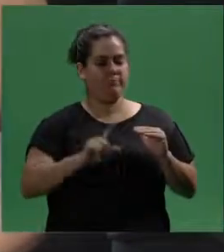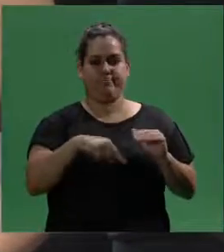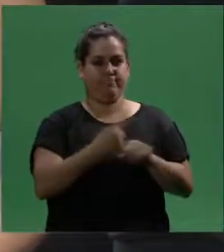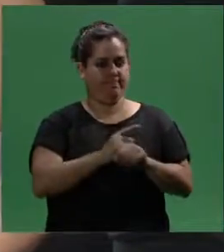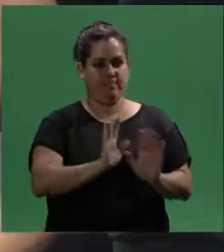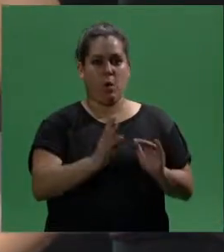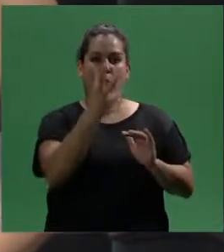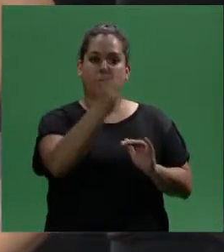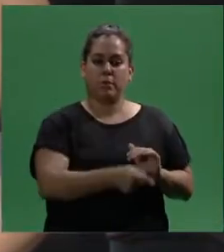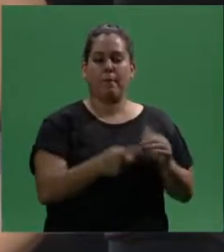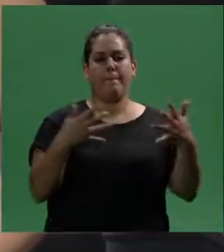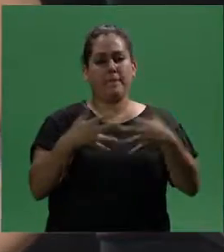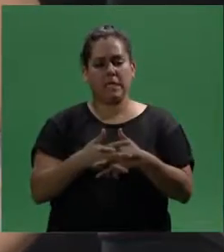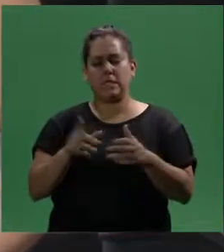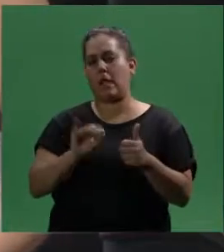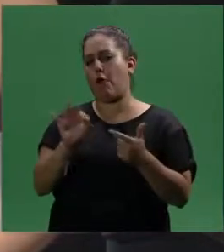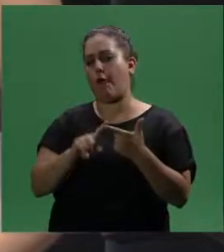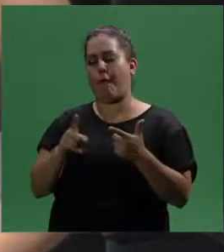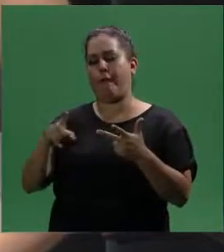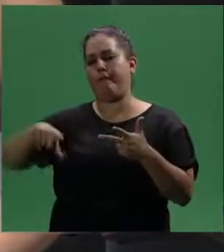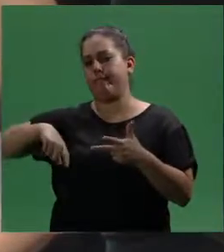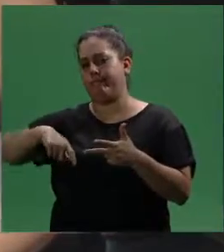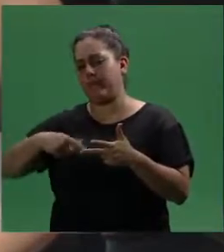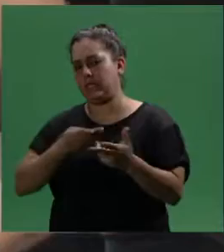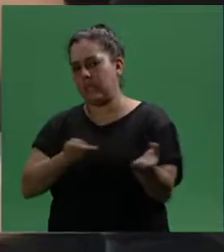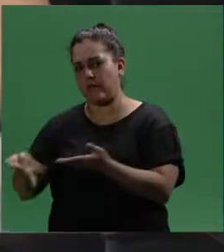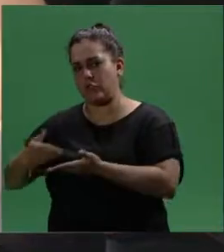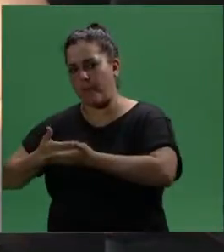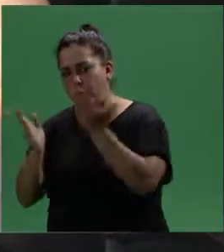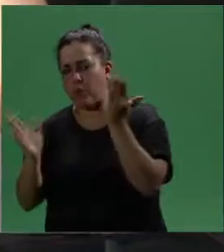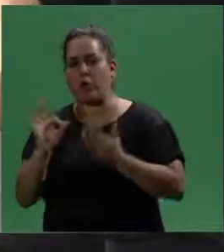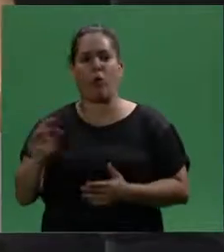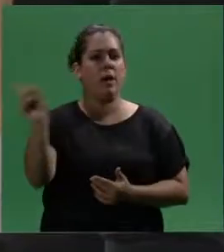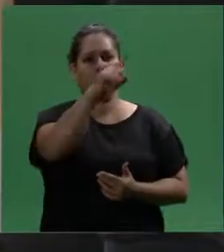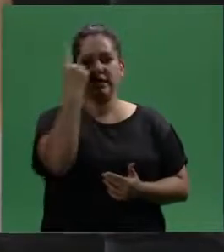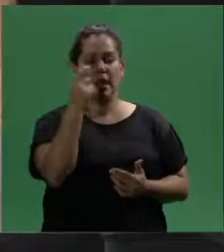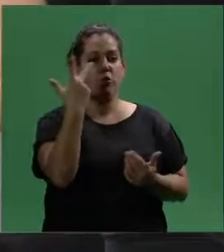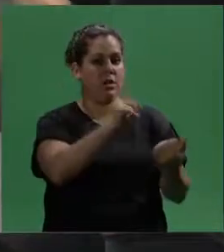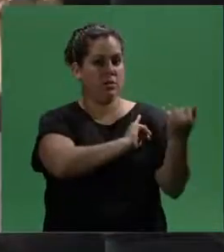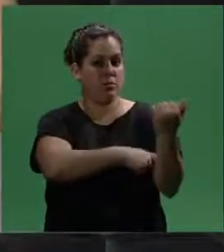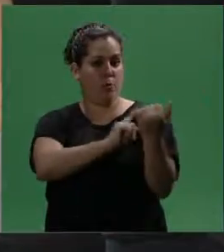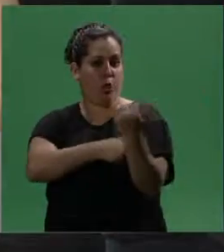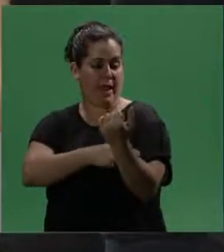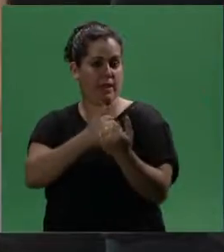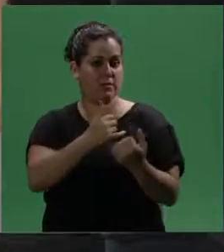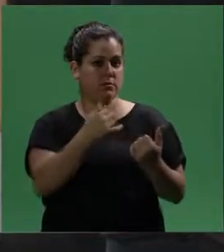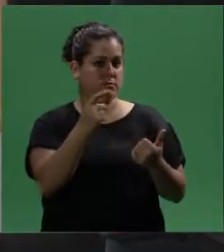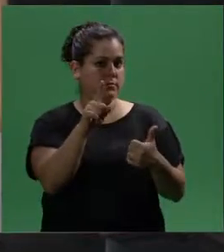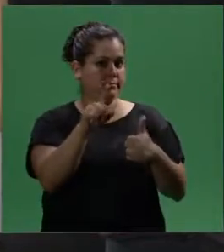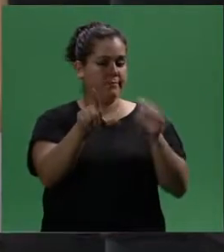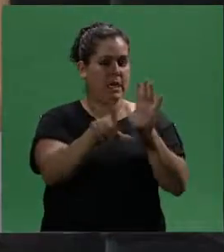las empresas privadas, mixtas, las concesiones privadas de servicios públicos, el Estado Nacional, los tres poderes,